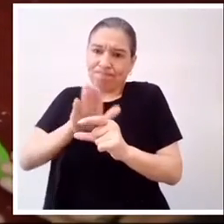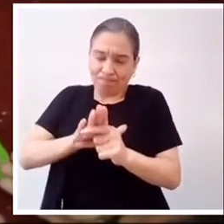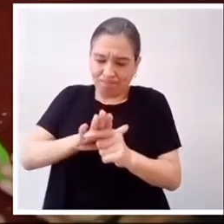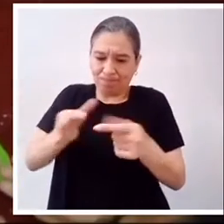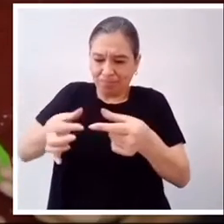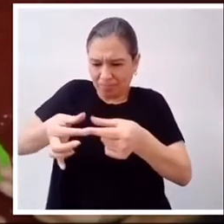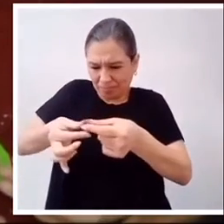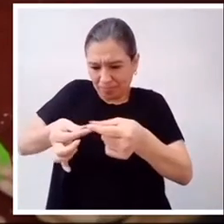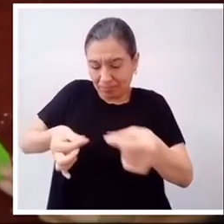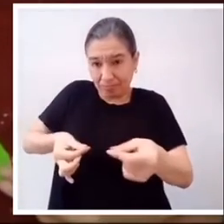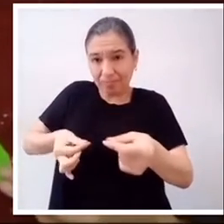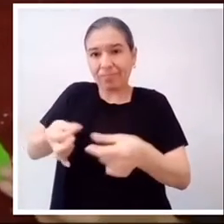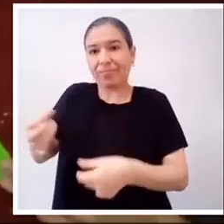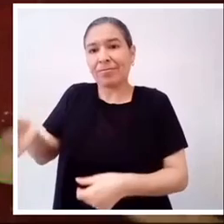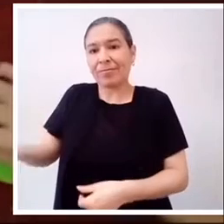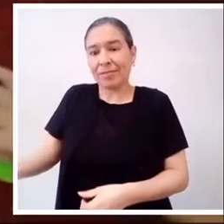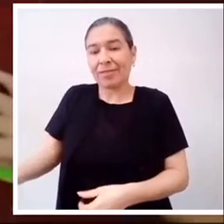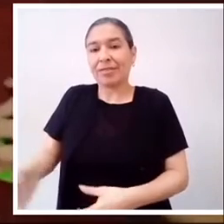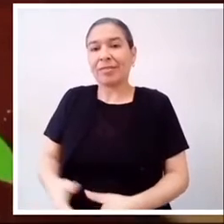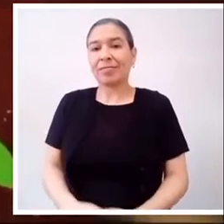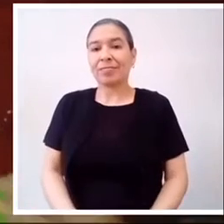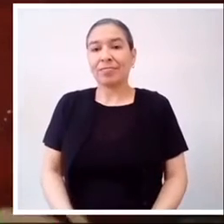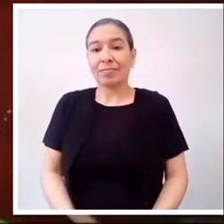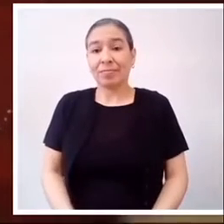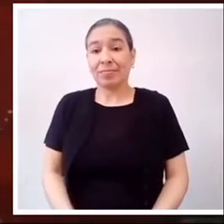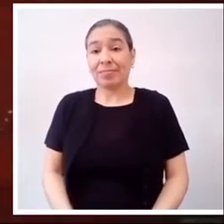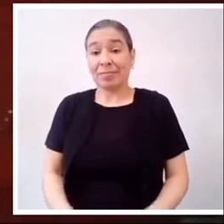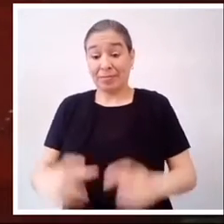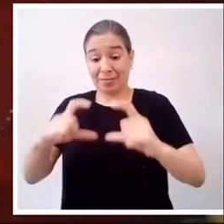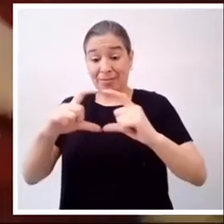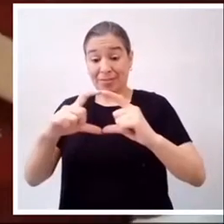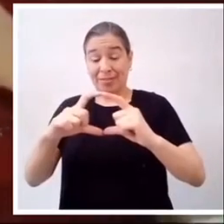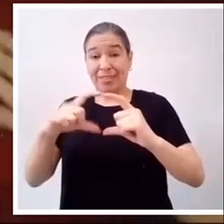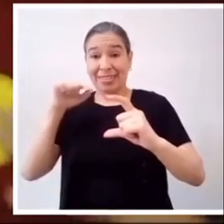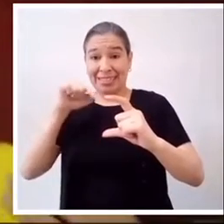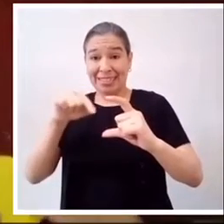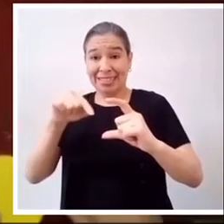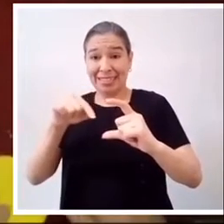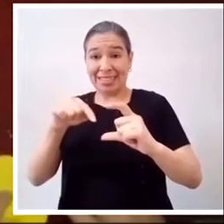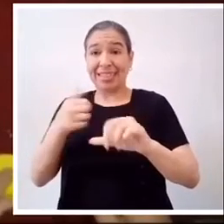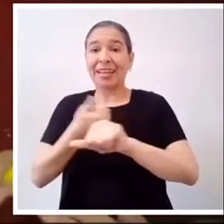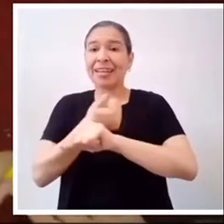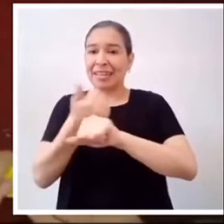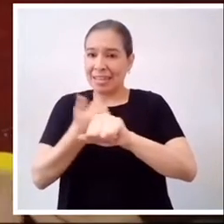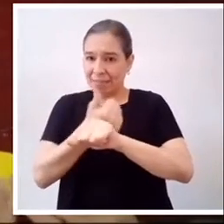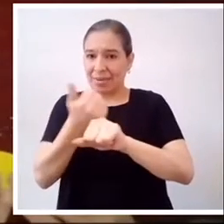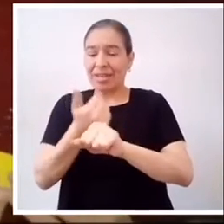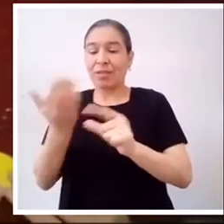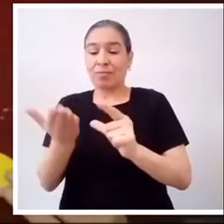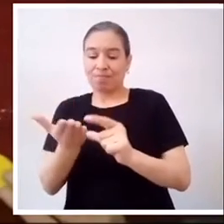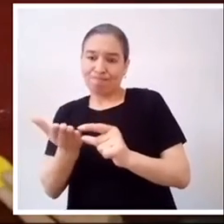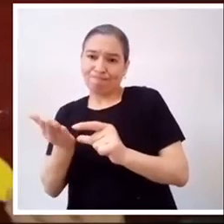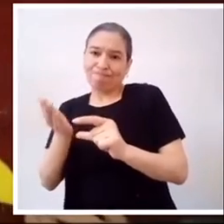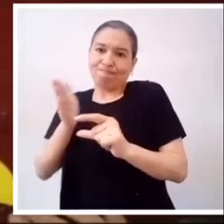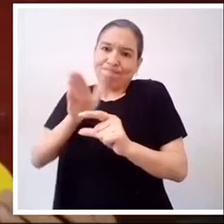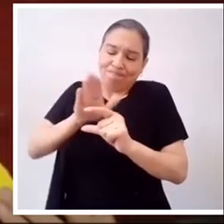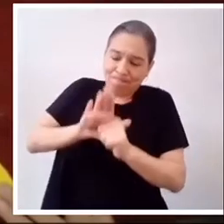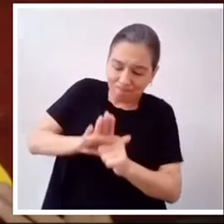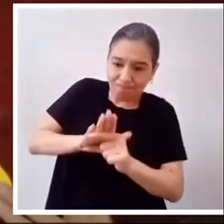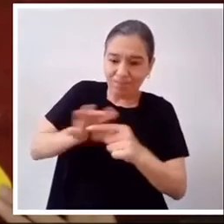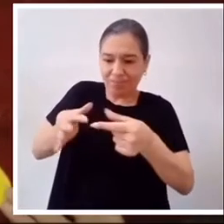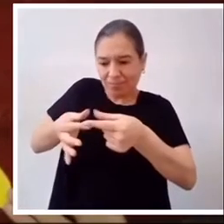el círculo amarillo,